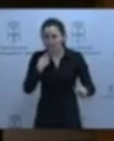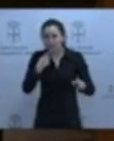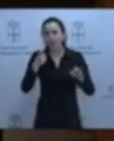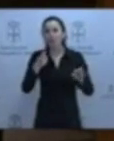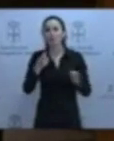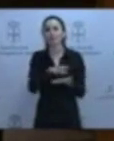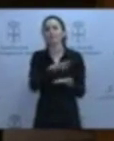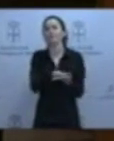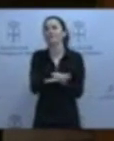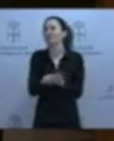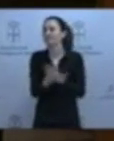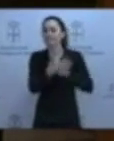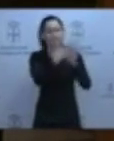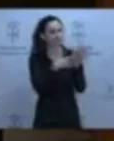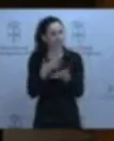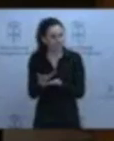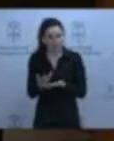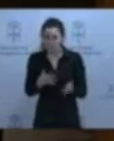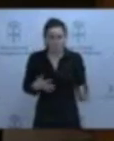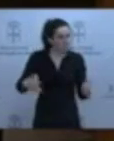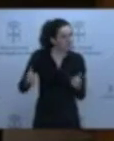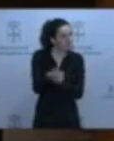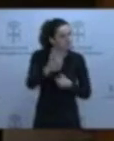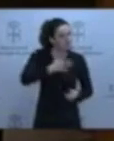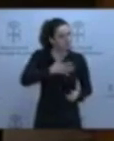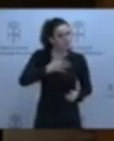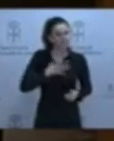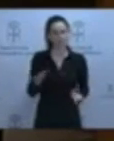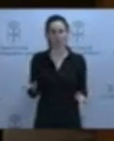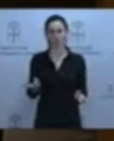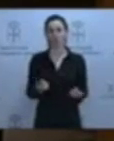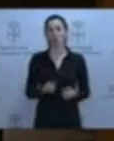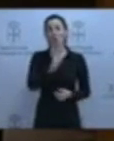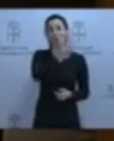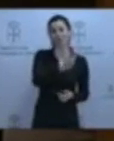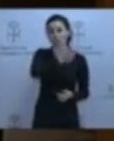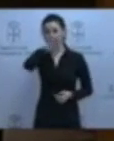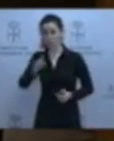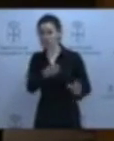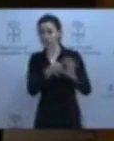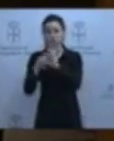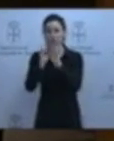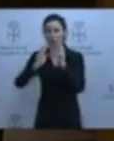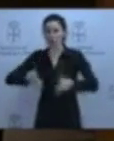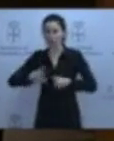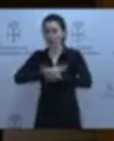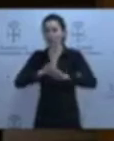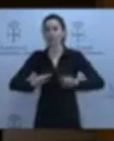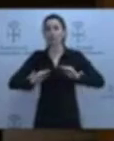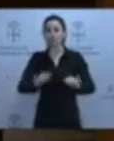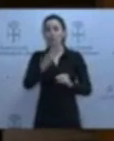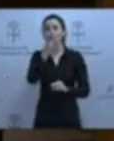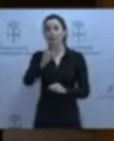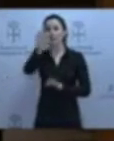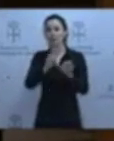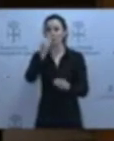representantes políticos y empiezan a poner en el primer plano sus propios dilemas. Uno de cada cuatro contactos están relacionados con la hostelería. El 20% de la capacidad de